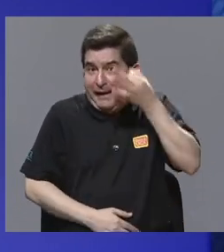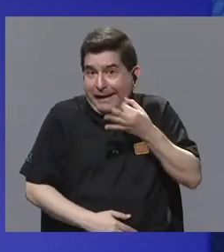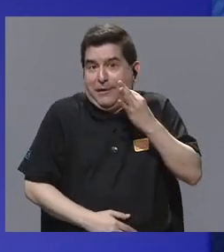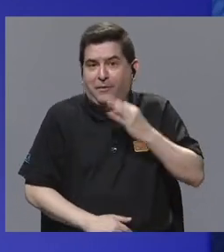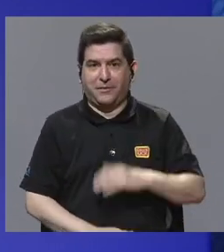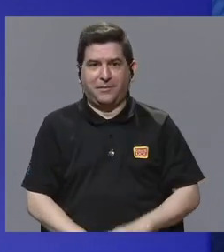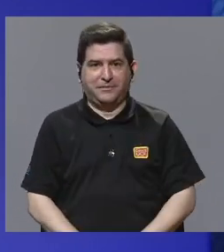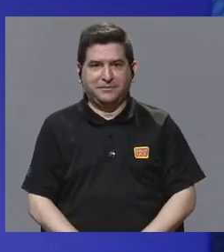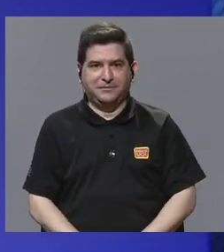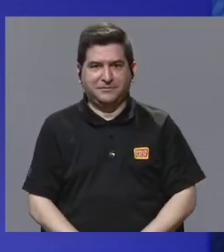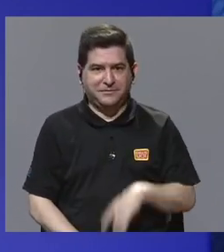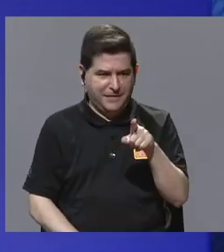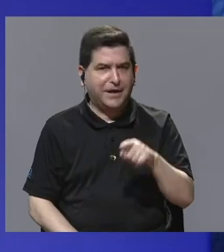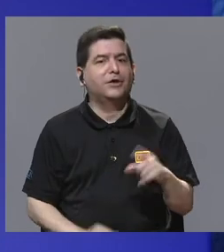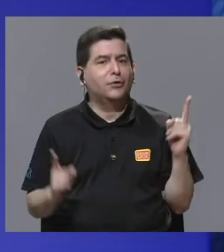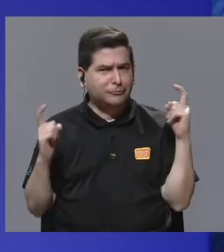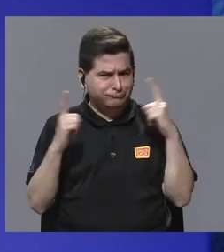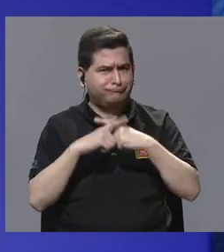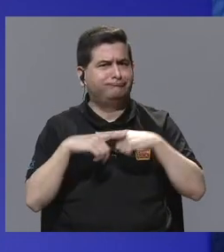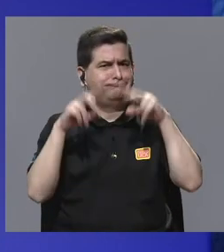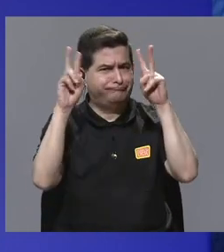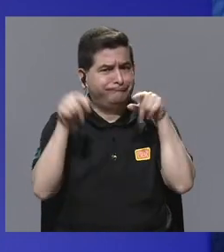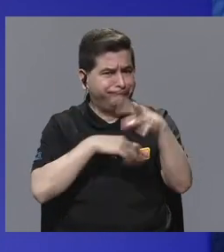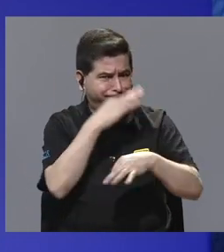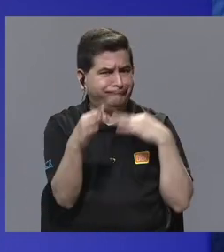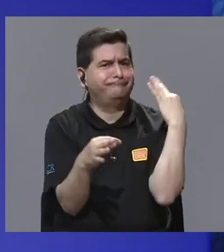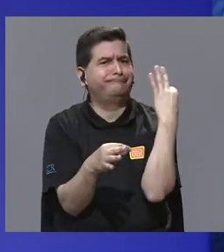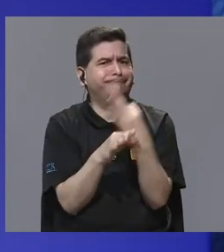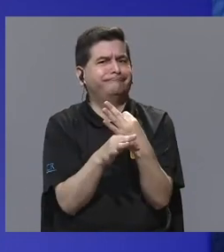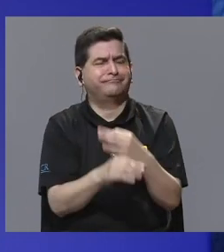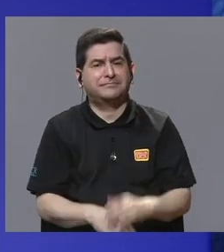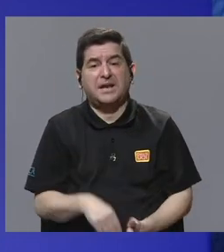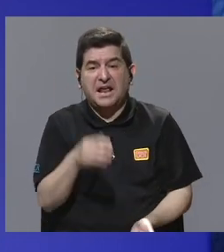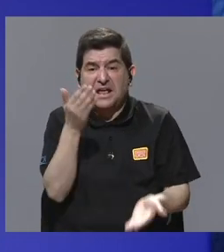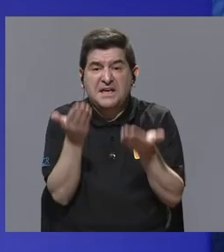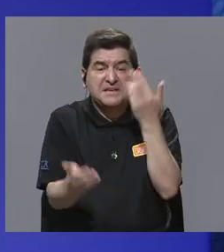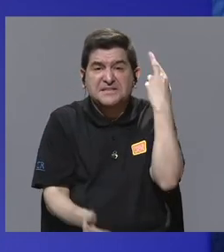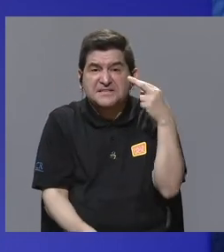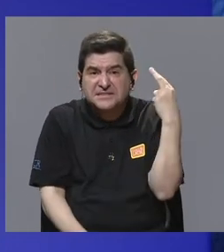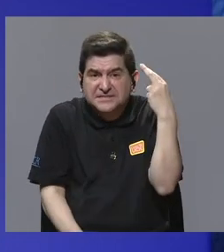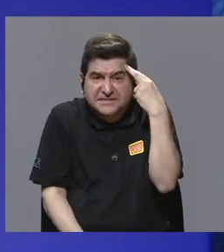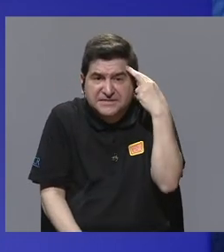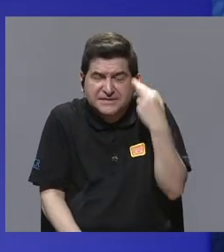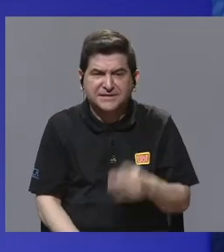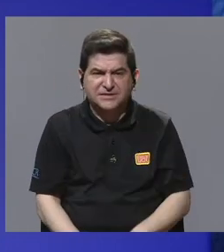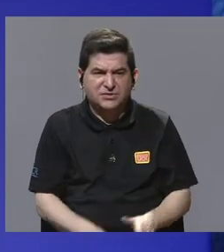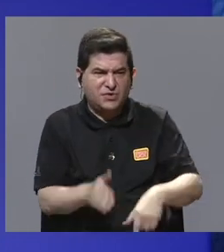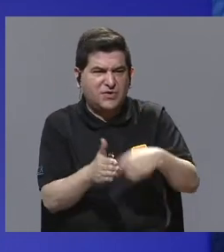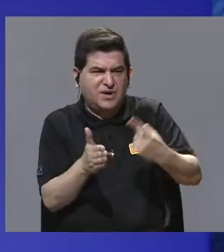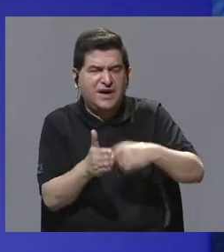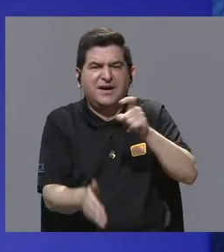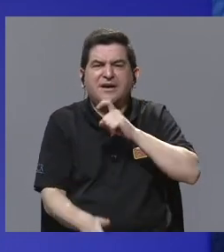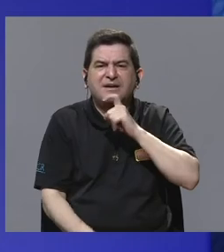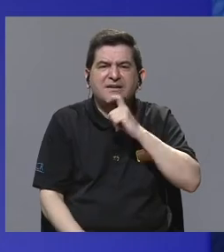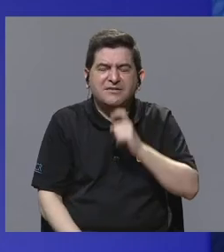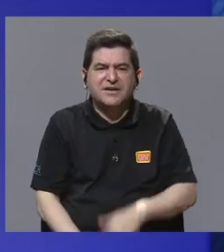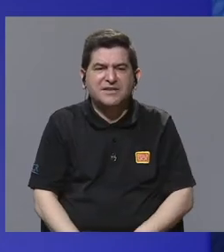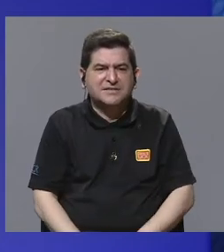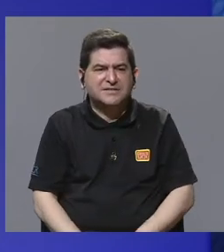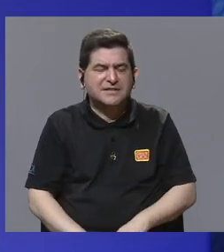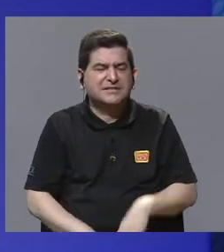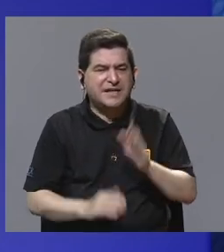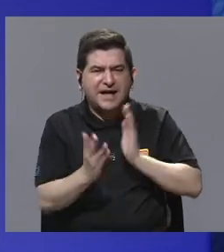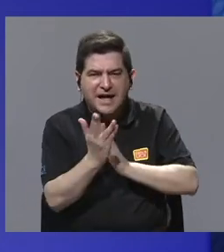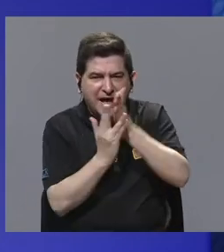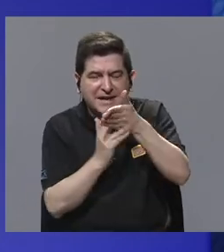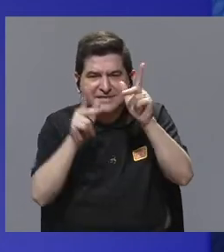creemos, ¿verdad? Que eso es complicado con temas como este, ¿verdad? Que tal vez por eso mismo es que a veces es difícil llegarle a la